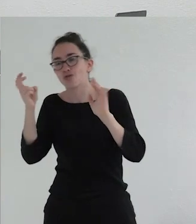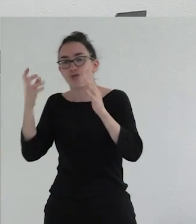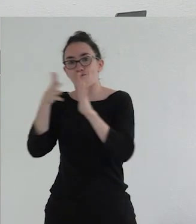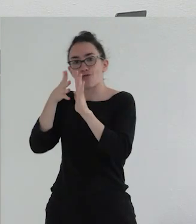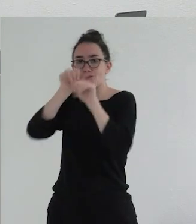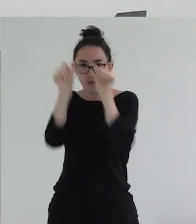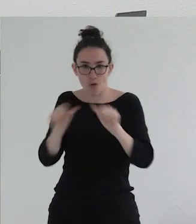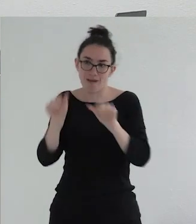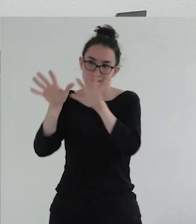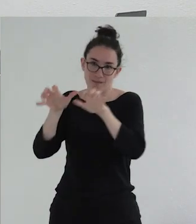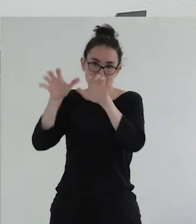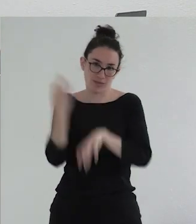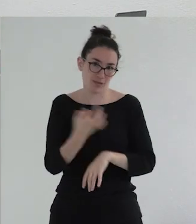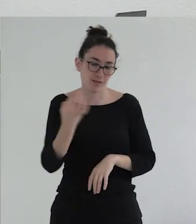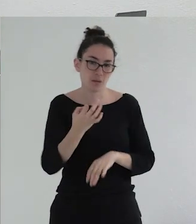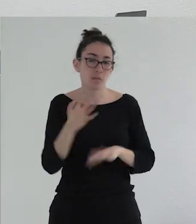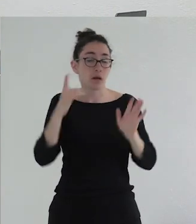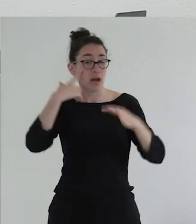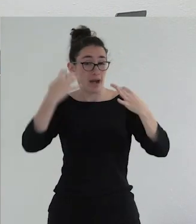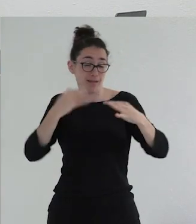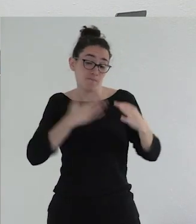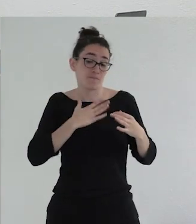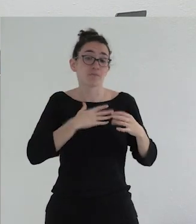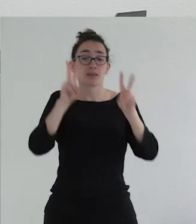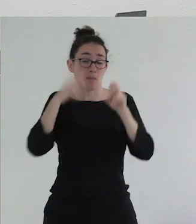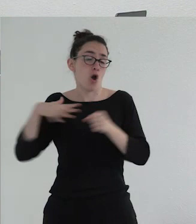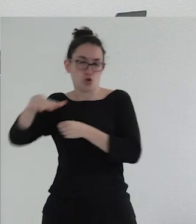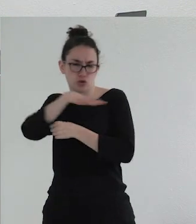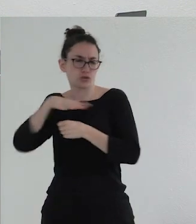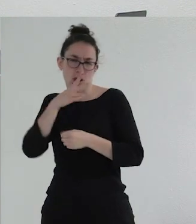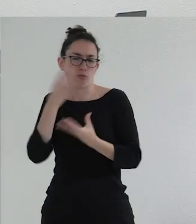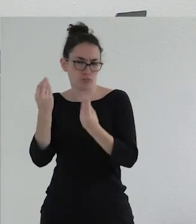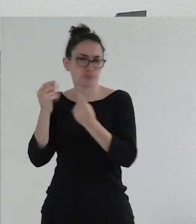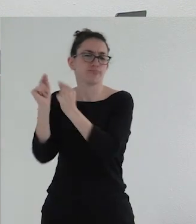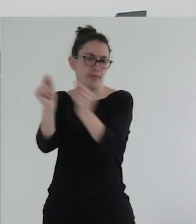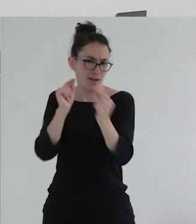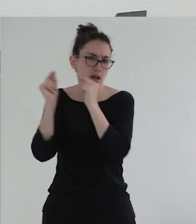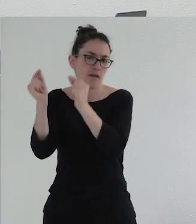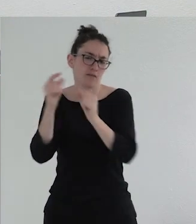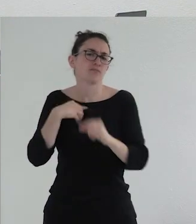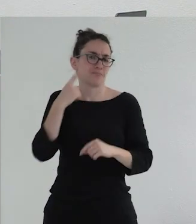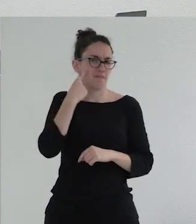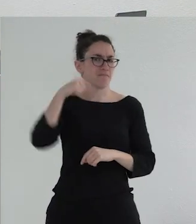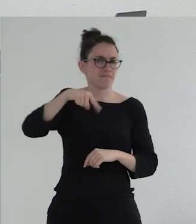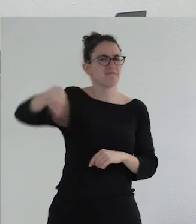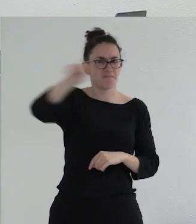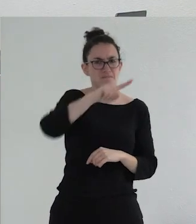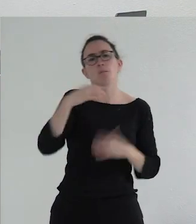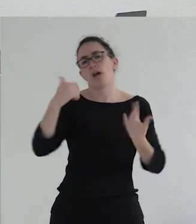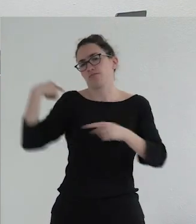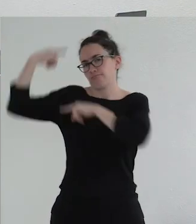Pero lo cierto es que hay otras categorías identitarias. Bueno, yo del contexto en el que vengo está muy en boga, pero aquí ya sé que tenéis tradición más fuerte todavía.